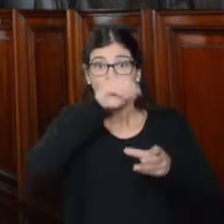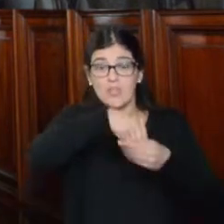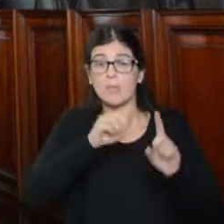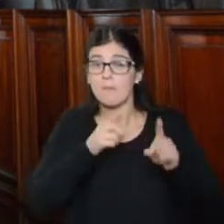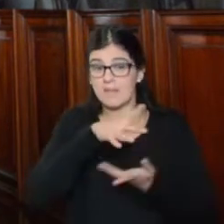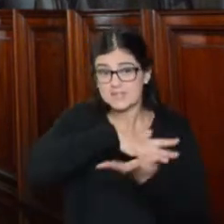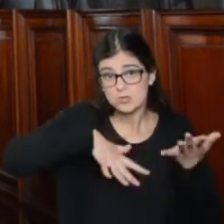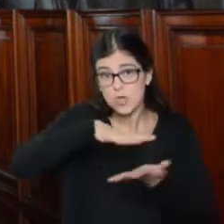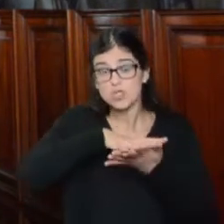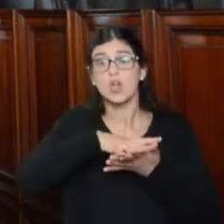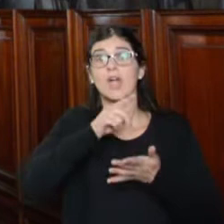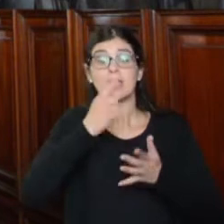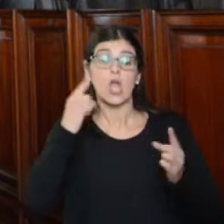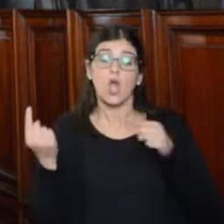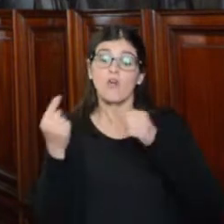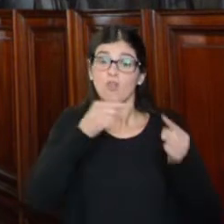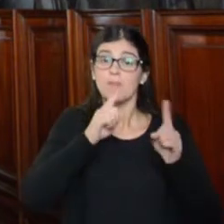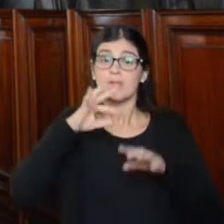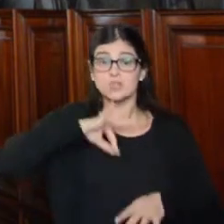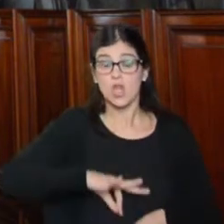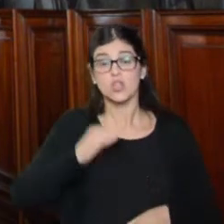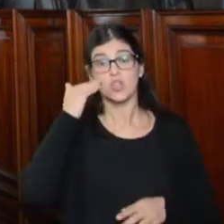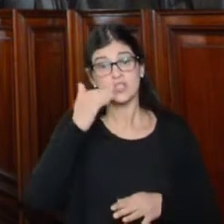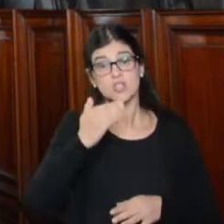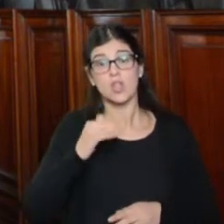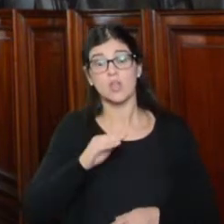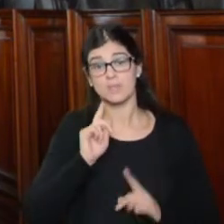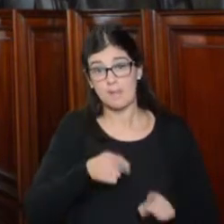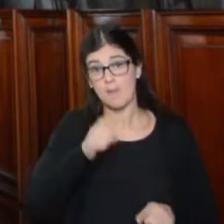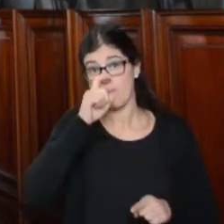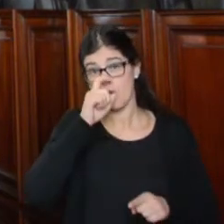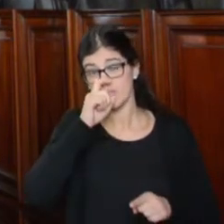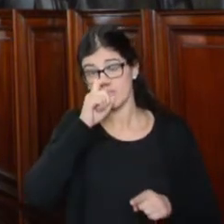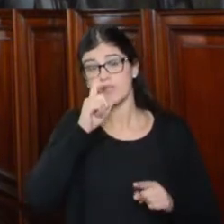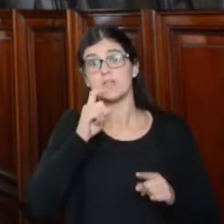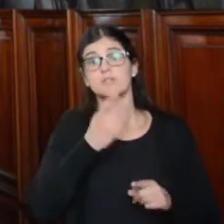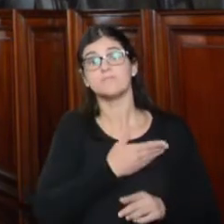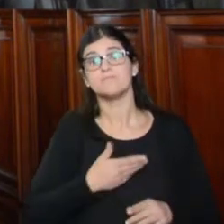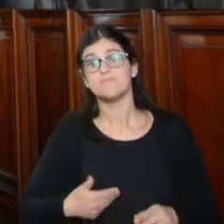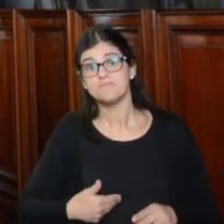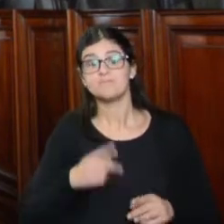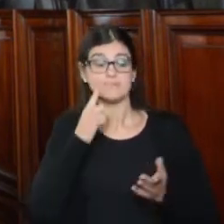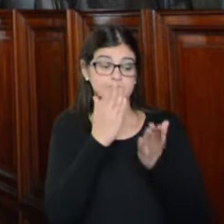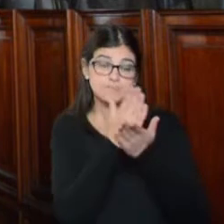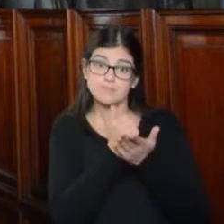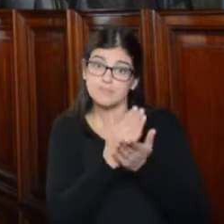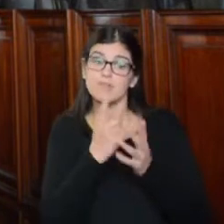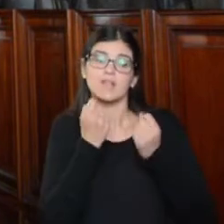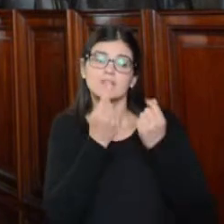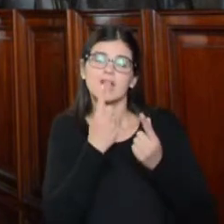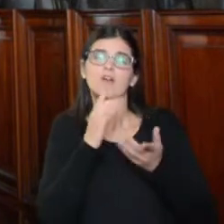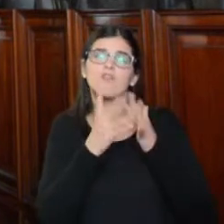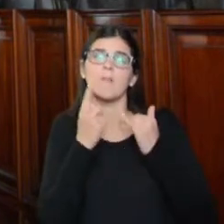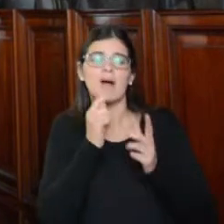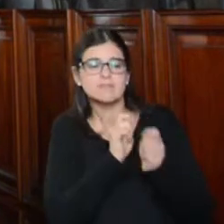Asimismo, en el marco del conflicto salarial docente en la provincia de Buenos Aires, los gobiernos nacional y provincial denegaron el derecho de la